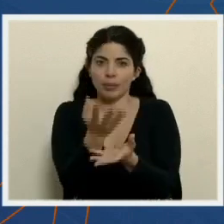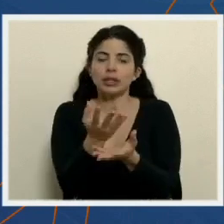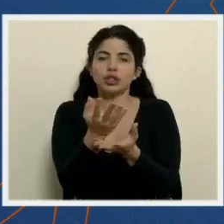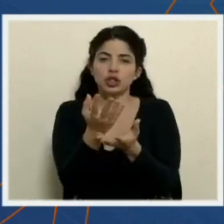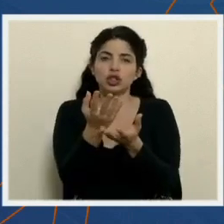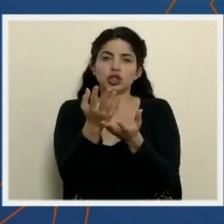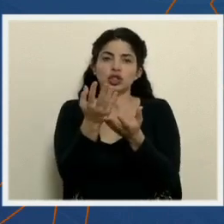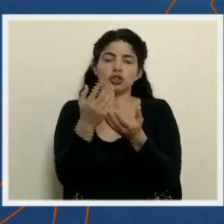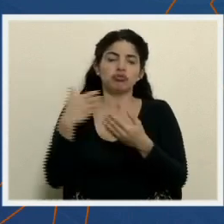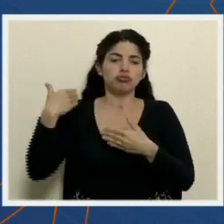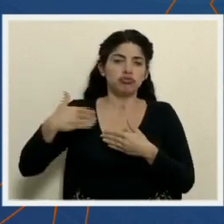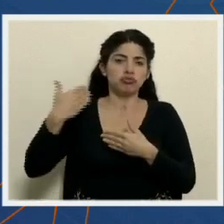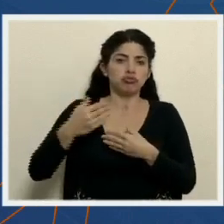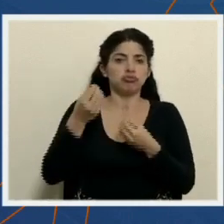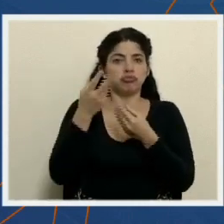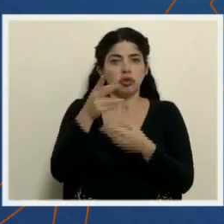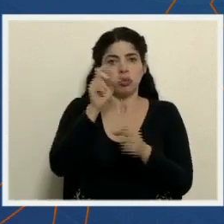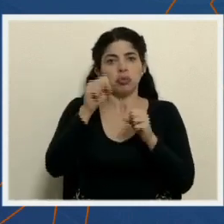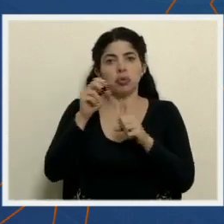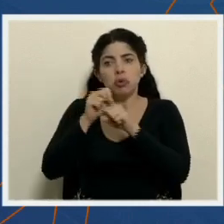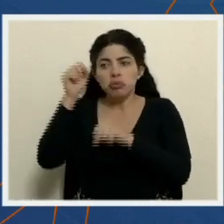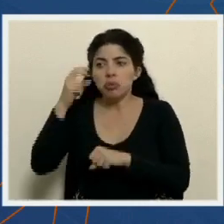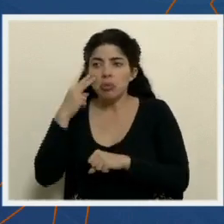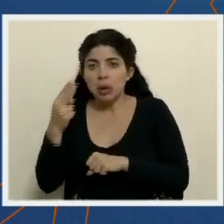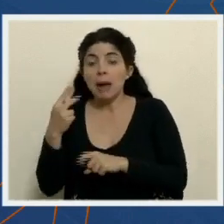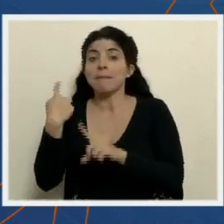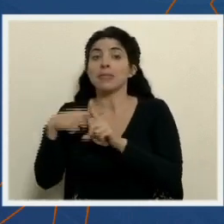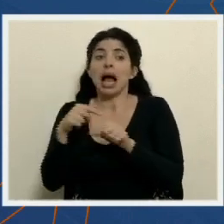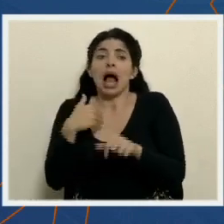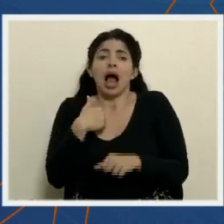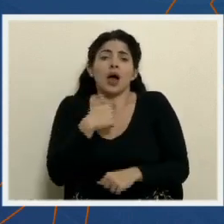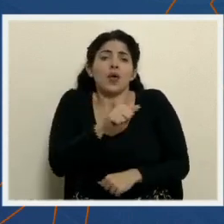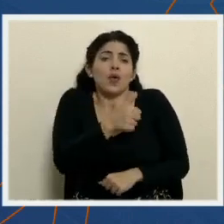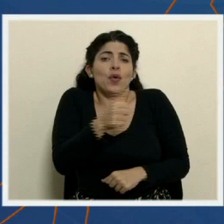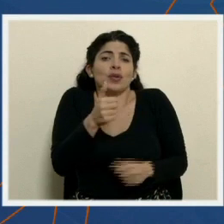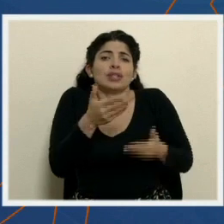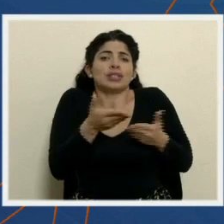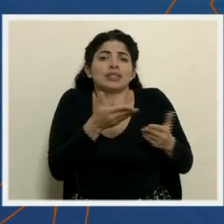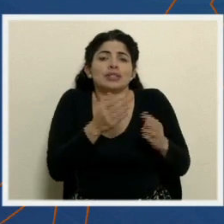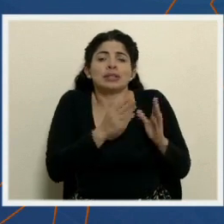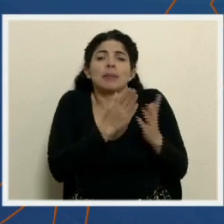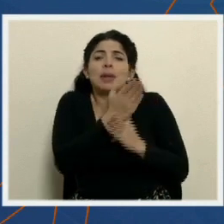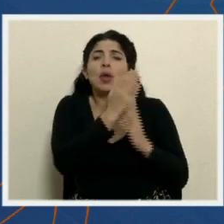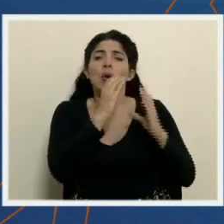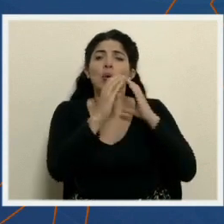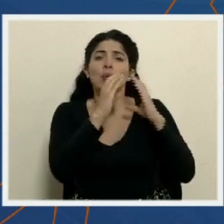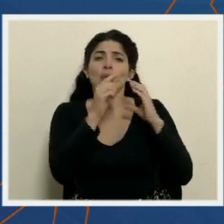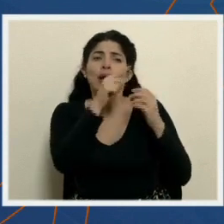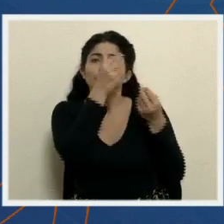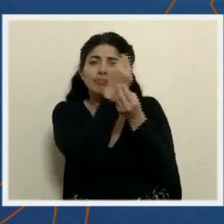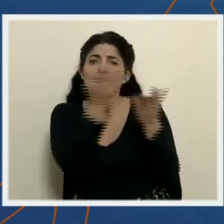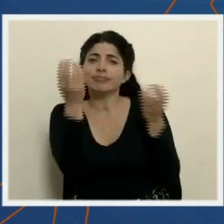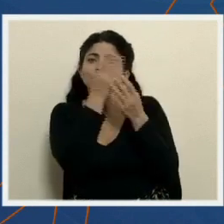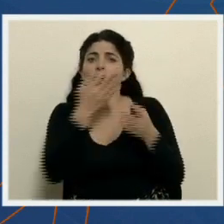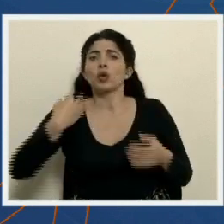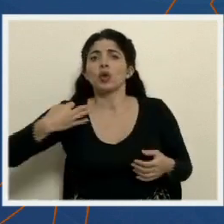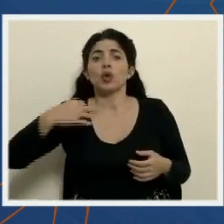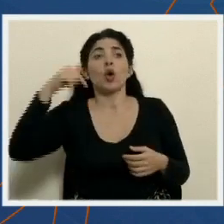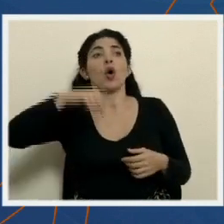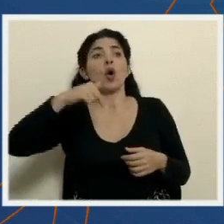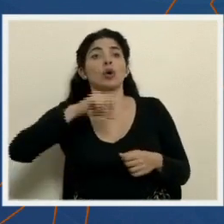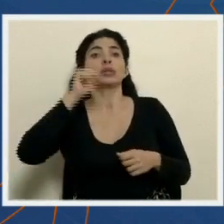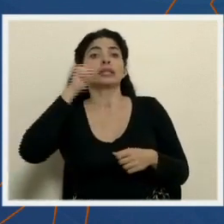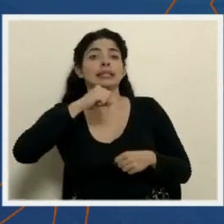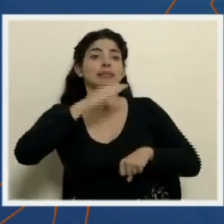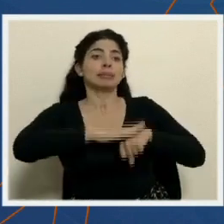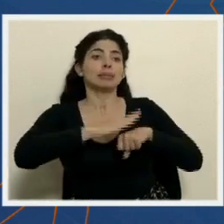estará brindando, además de los servicios que ya brindan los medios de comunicación todos los días en la mañana, indicando cuáles son las